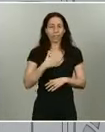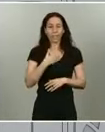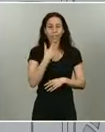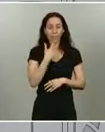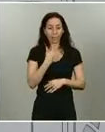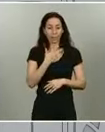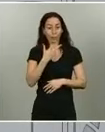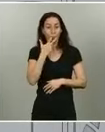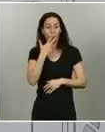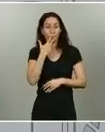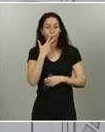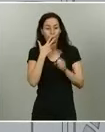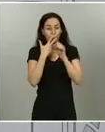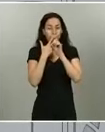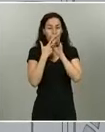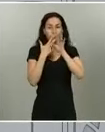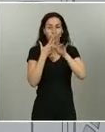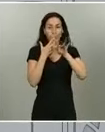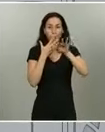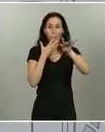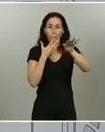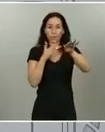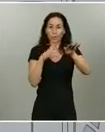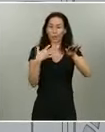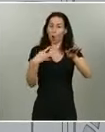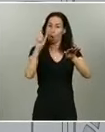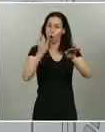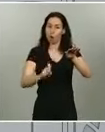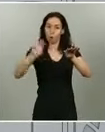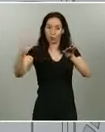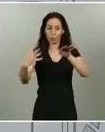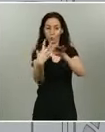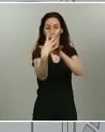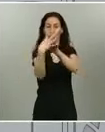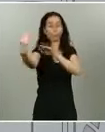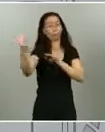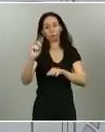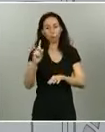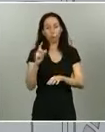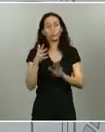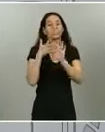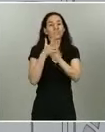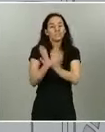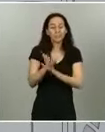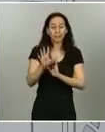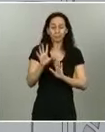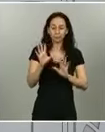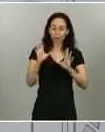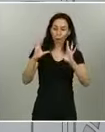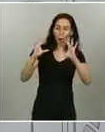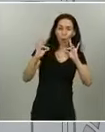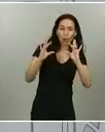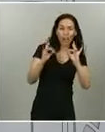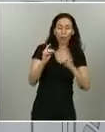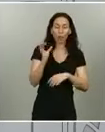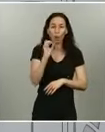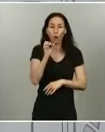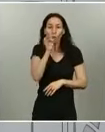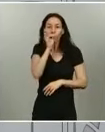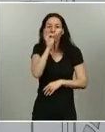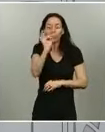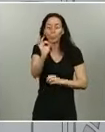permanece en el aire. En principio, el virus se inhala por contacto de aire o con gotas más gruesas que caen rápidamente. No permanecen tiempo